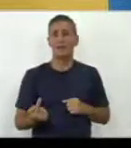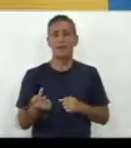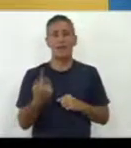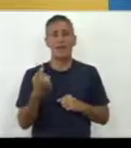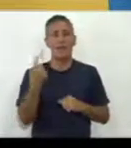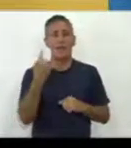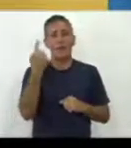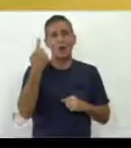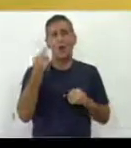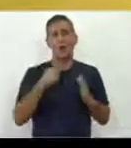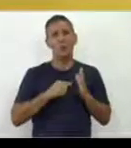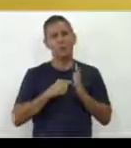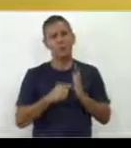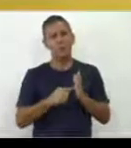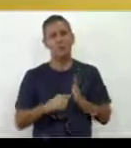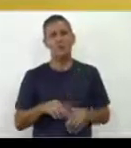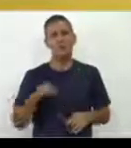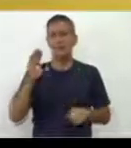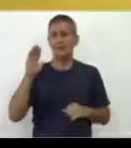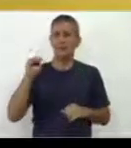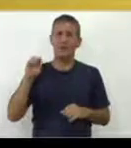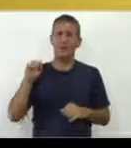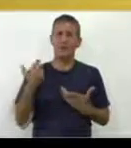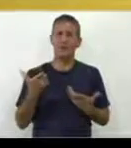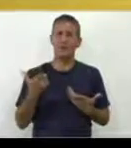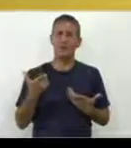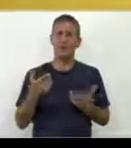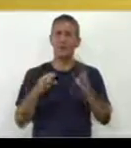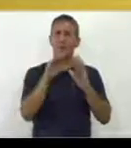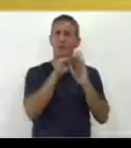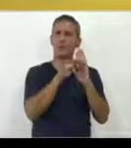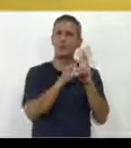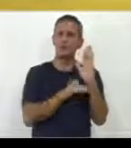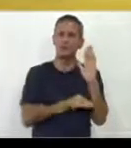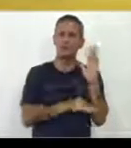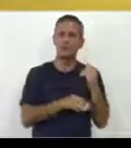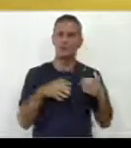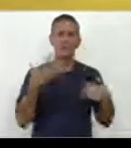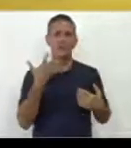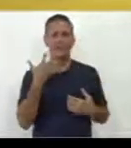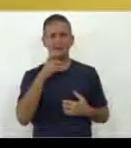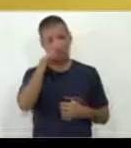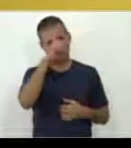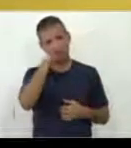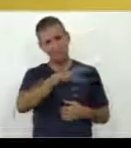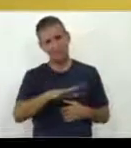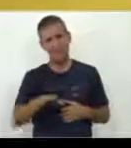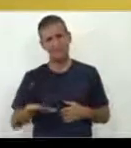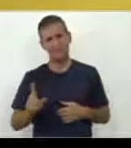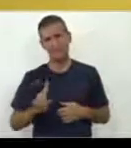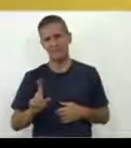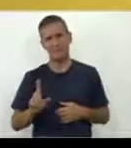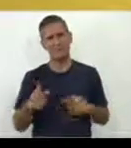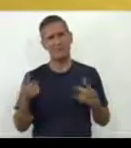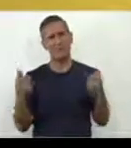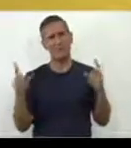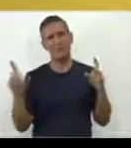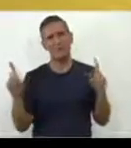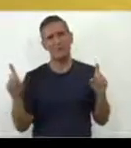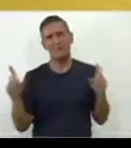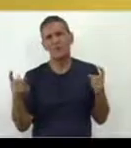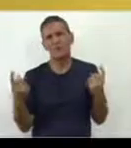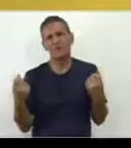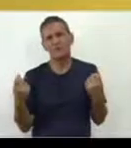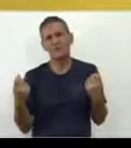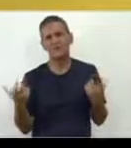una última alerta. Por favor, estamos hablando de programas para la infancia. No es necesario